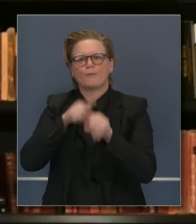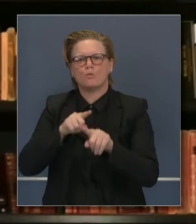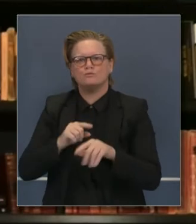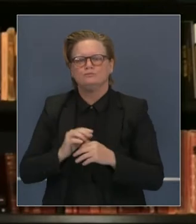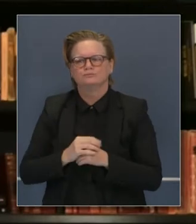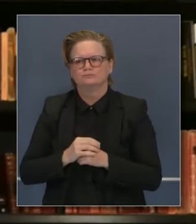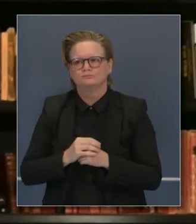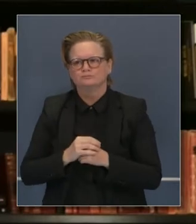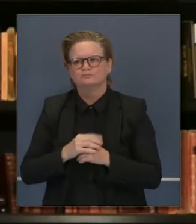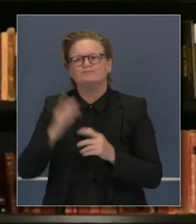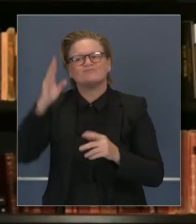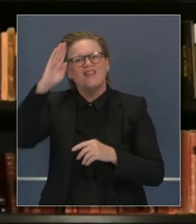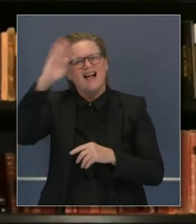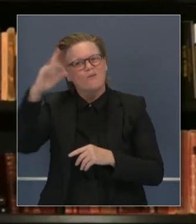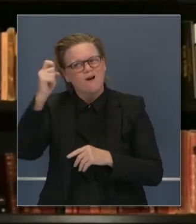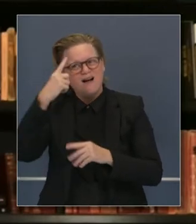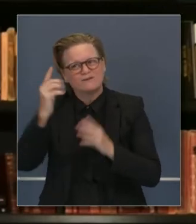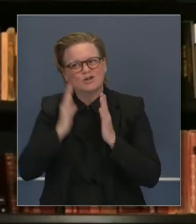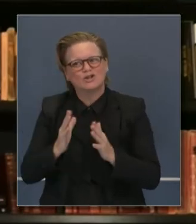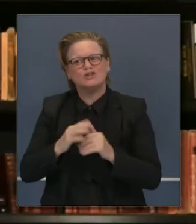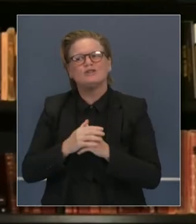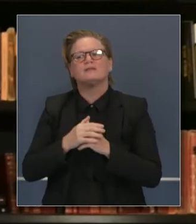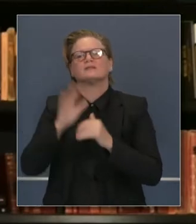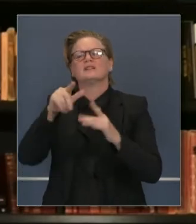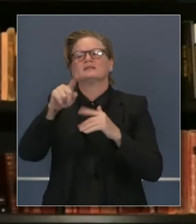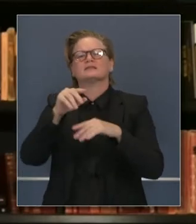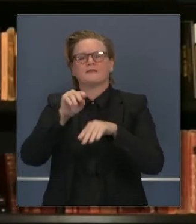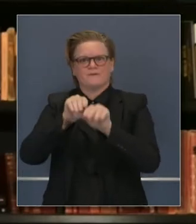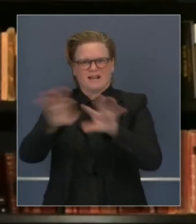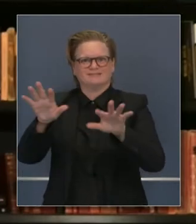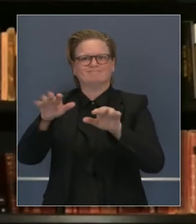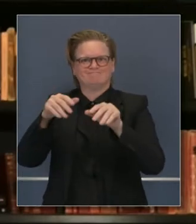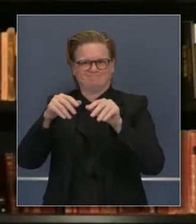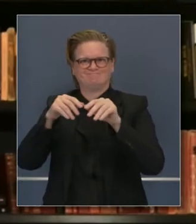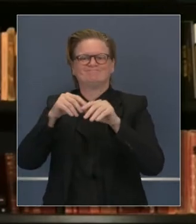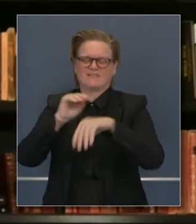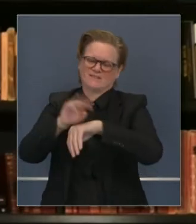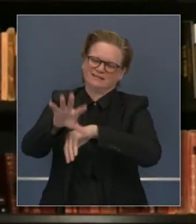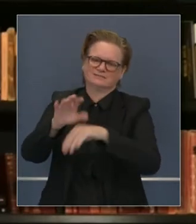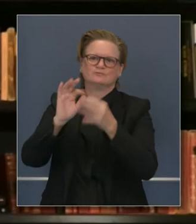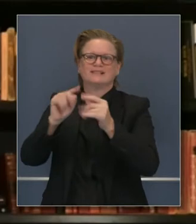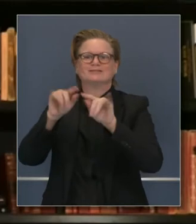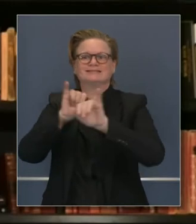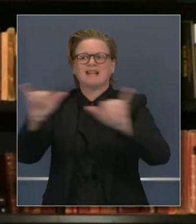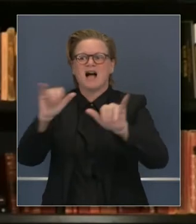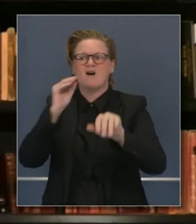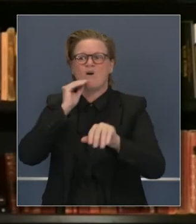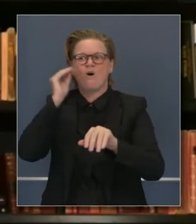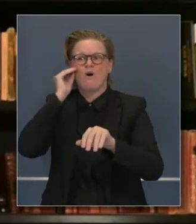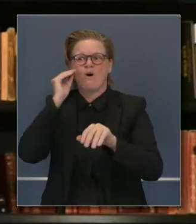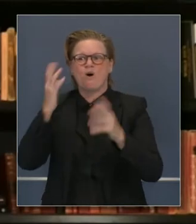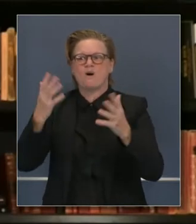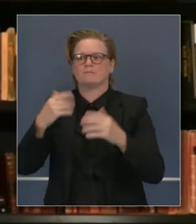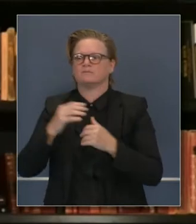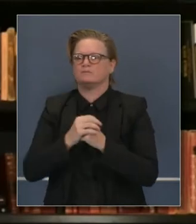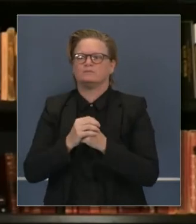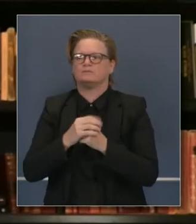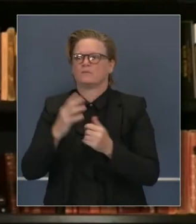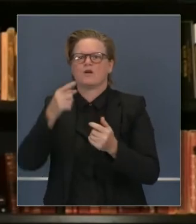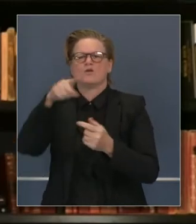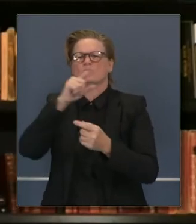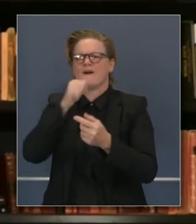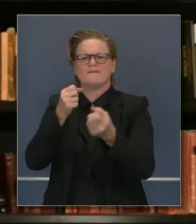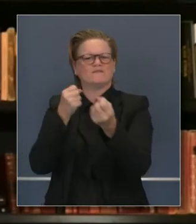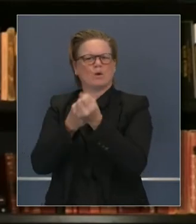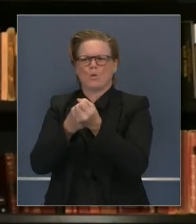Hola, gobernador. Cuando usted dijo de quedarse en casa, varias agencias del orden público no iban a